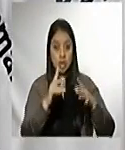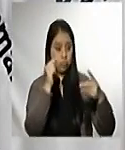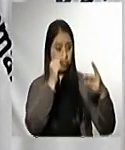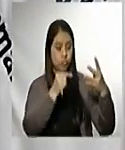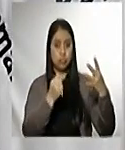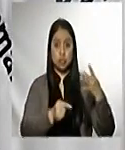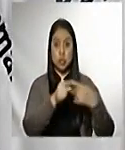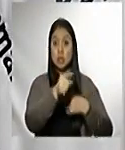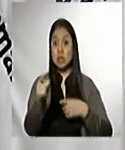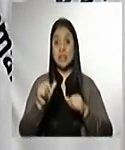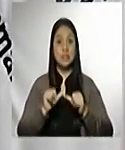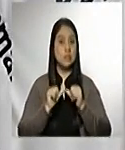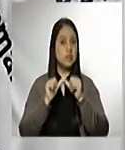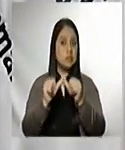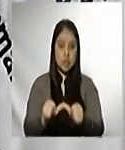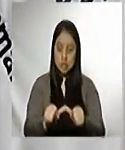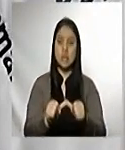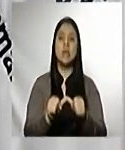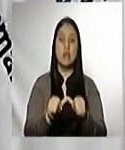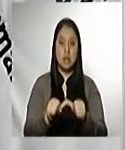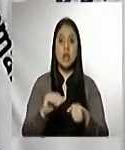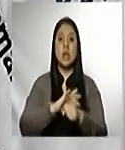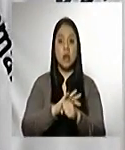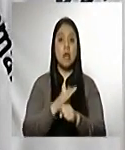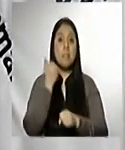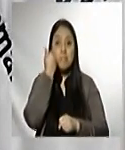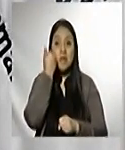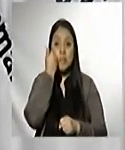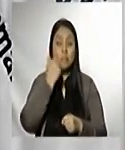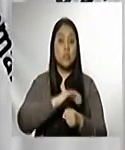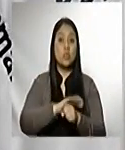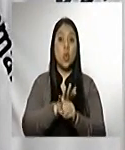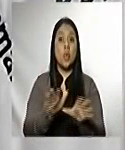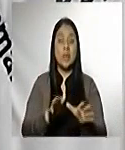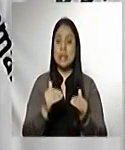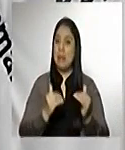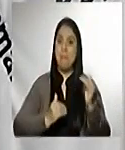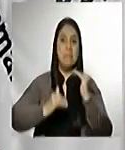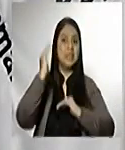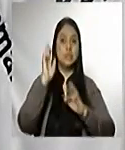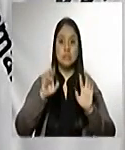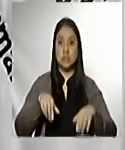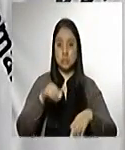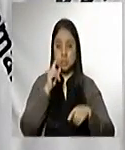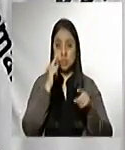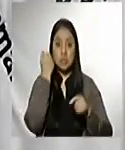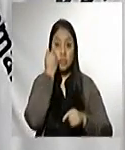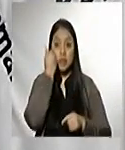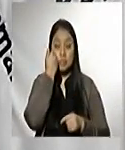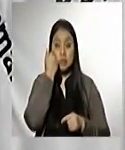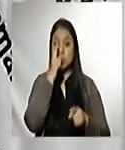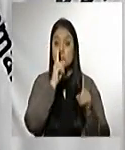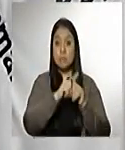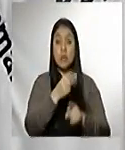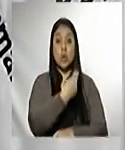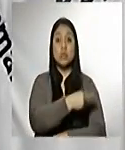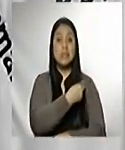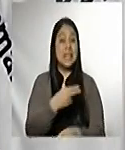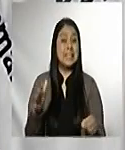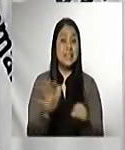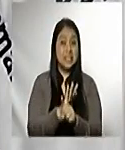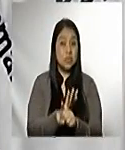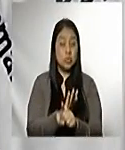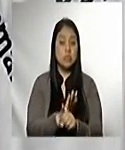continúa el aumento de casos y se compromete la capacidad de respuesta hospitalaria, será